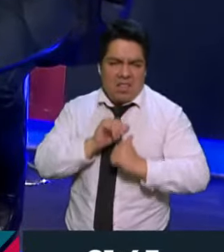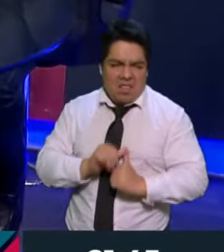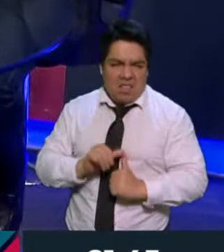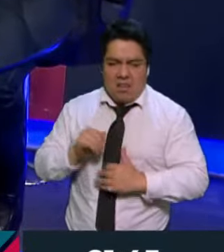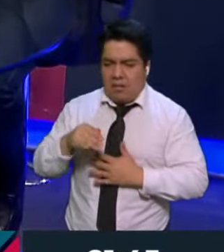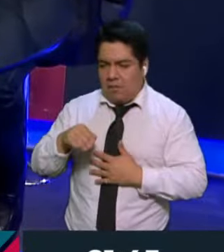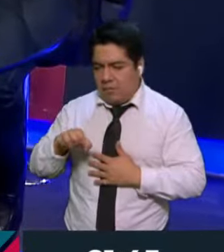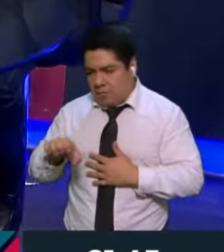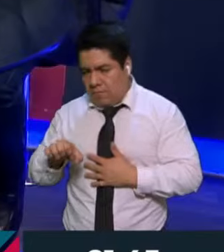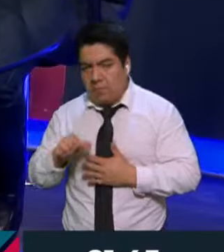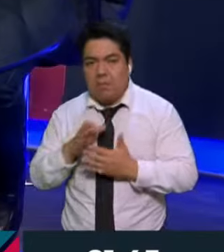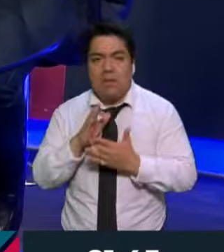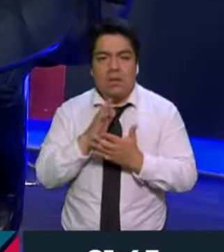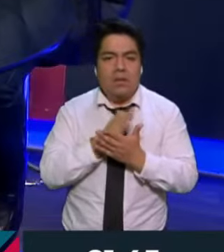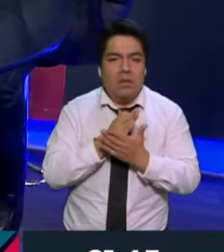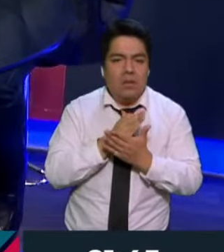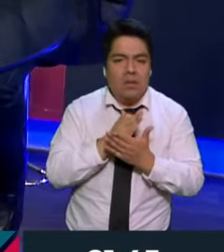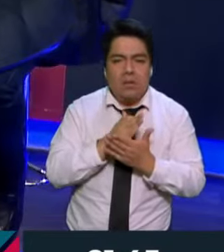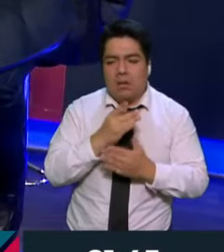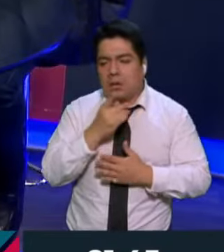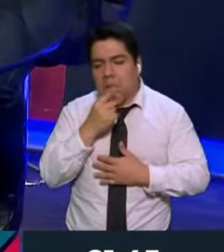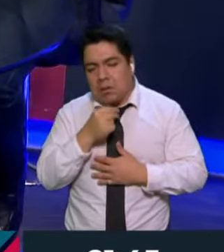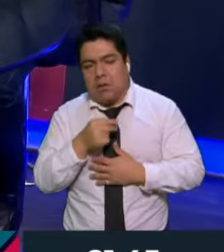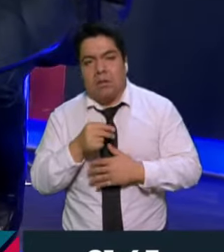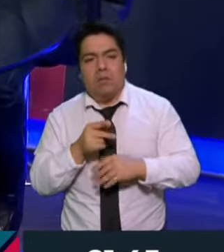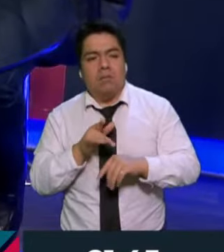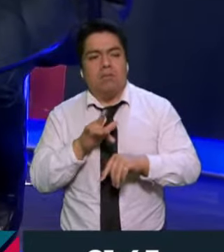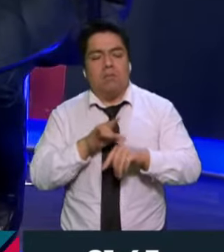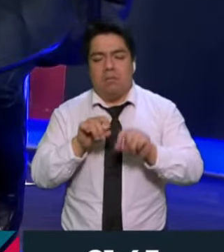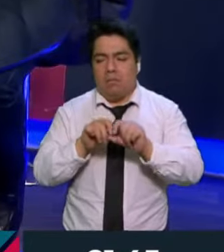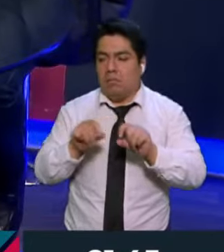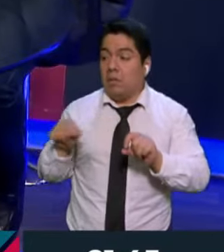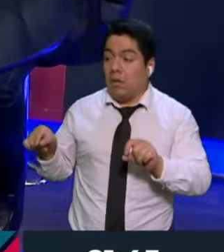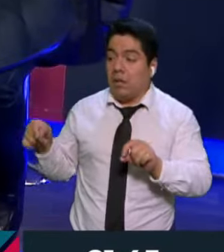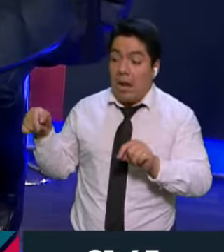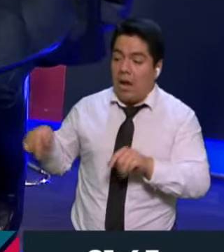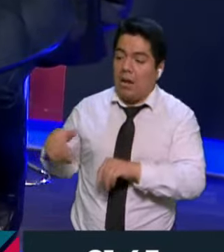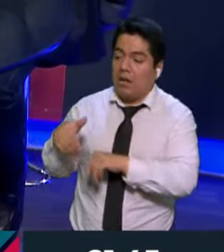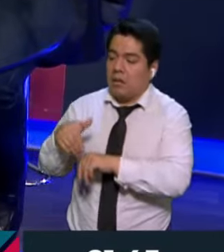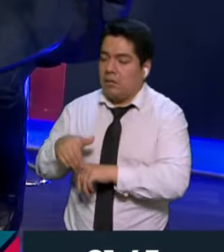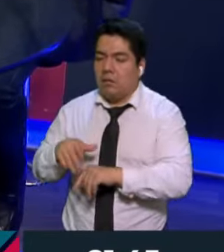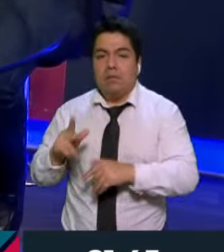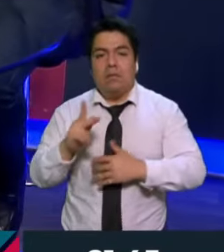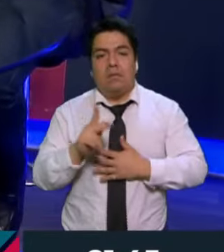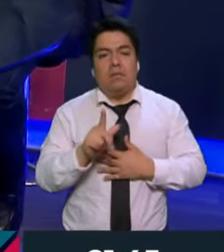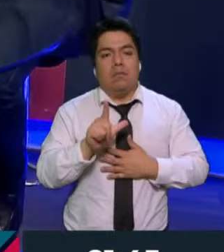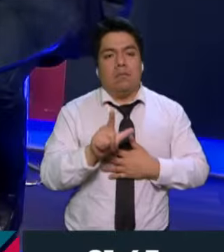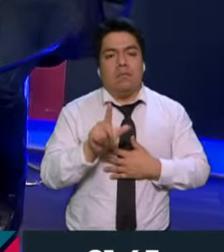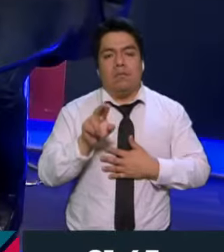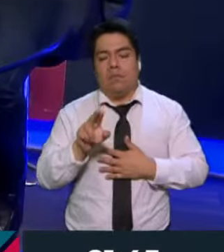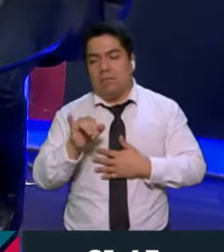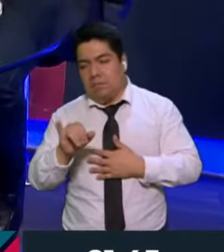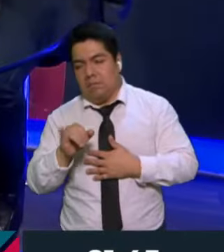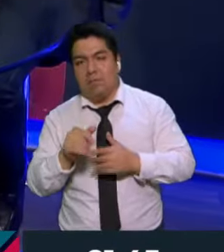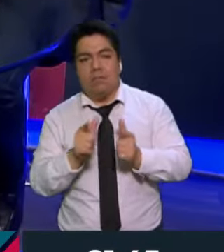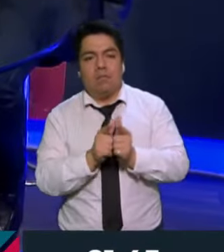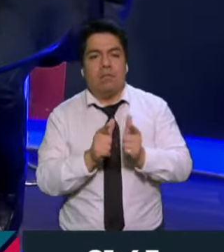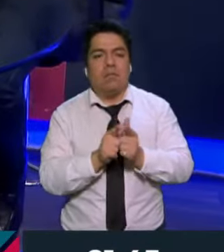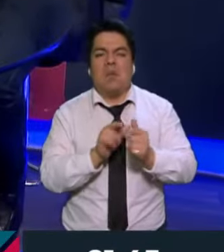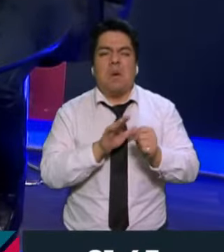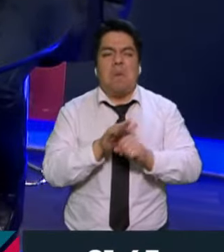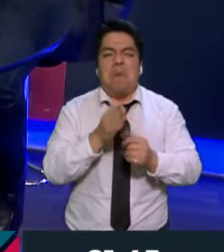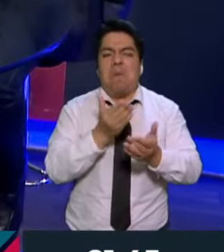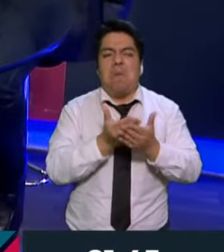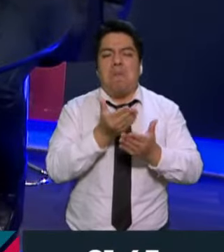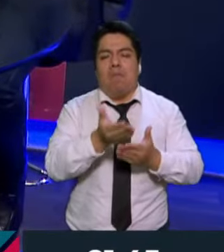argumento que tienen desde Morena para que la autoridad electoral no interprete como lo pide la oposición y que no se asignen los plurinominales por coalición. ¿Cuál sería el